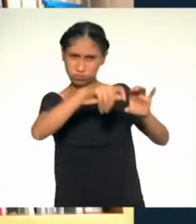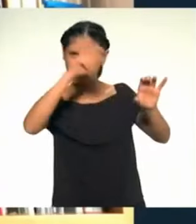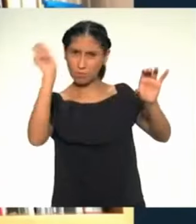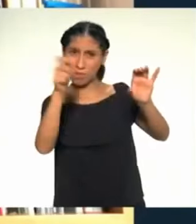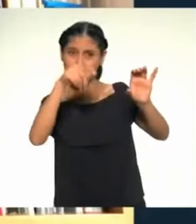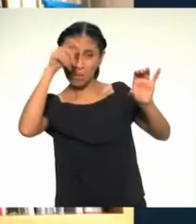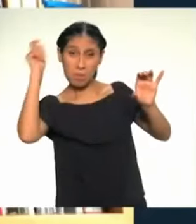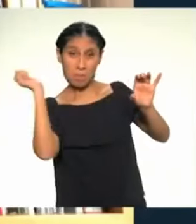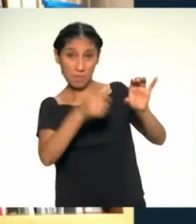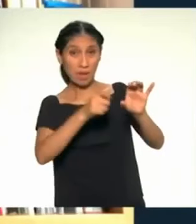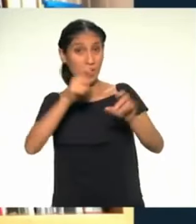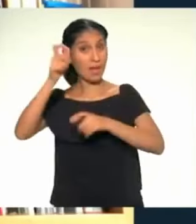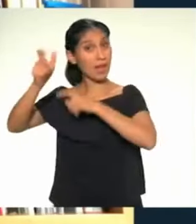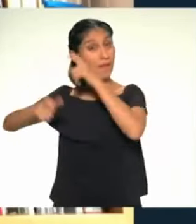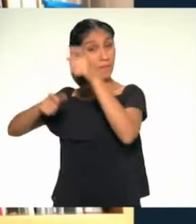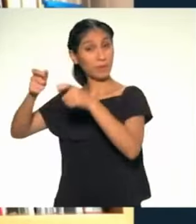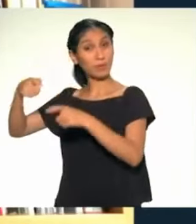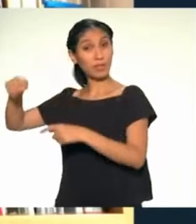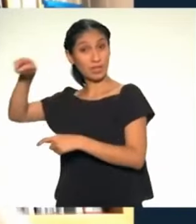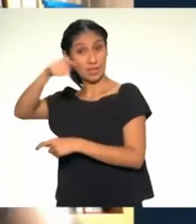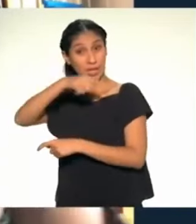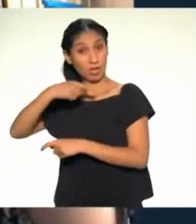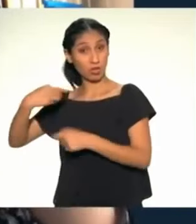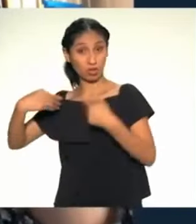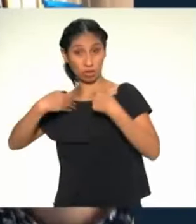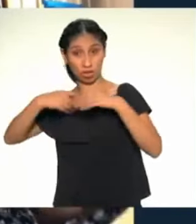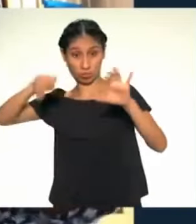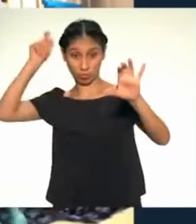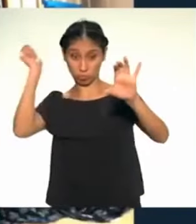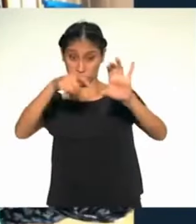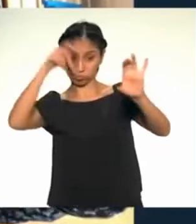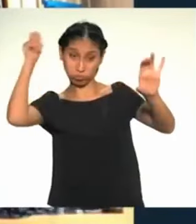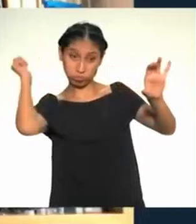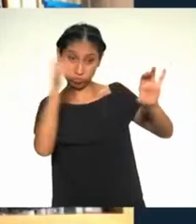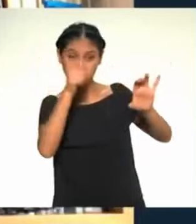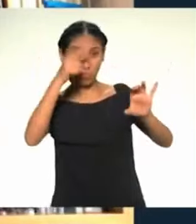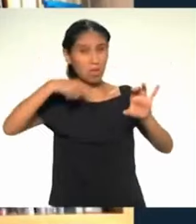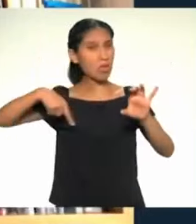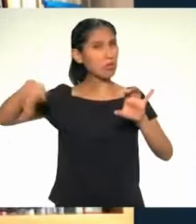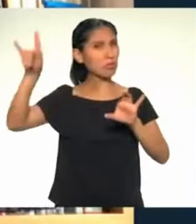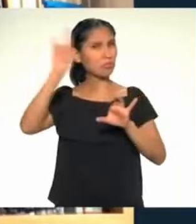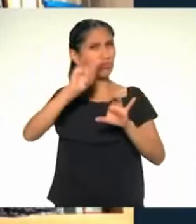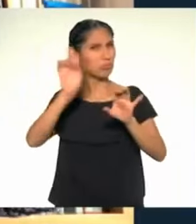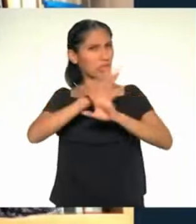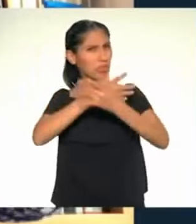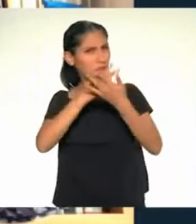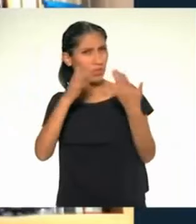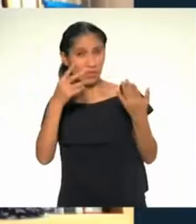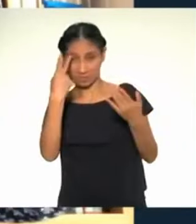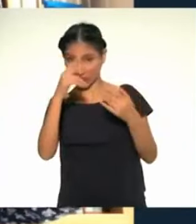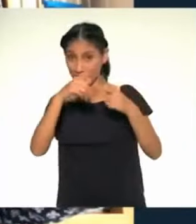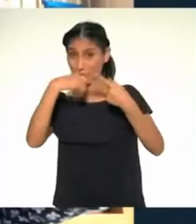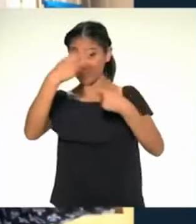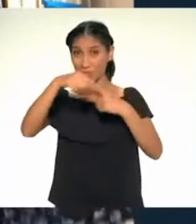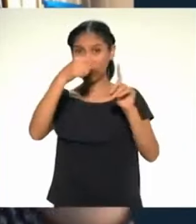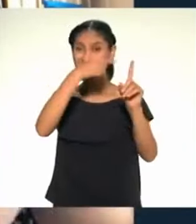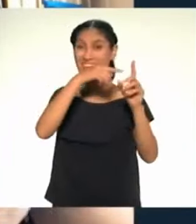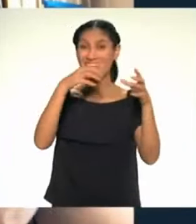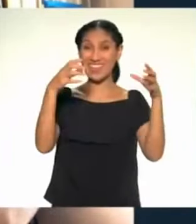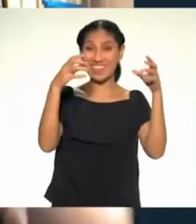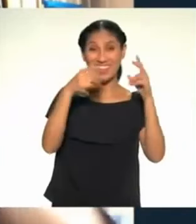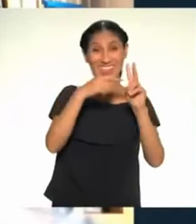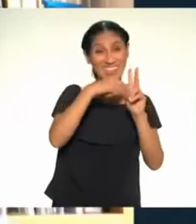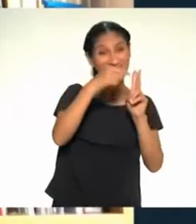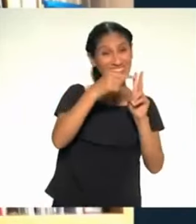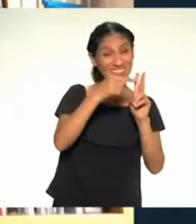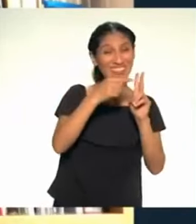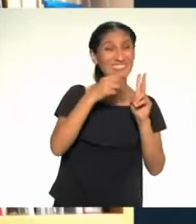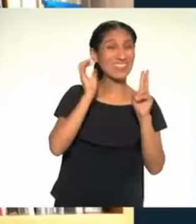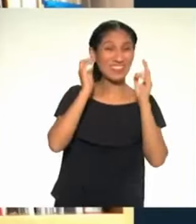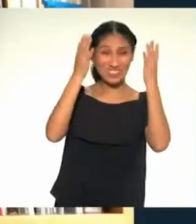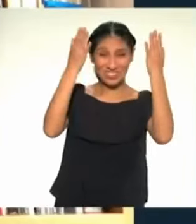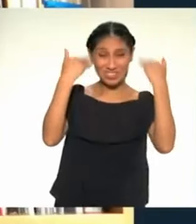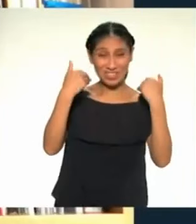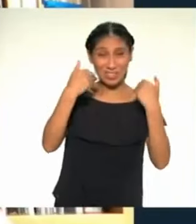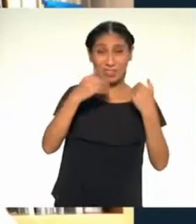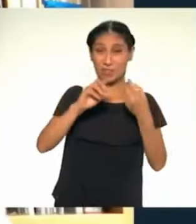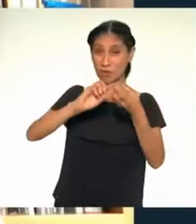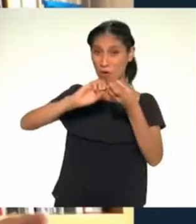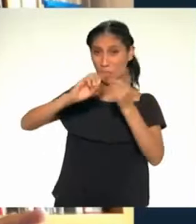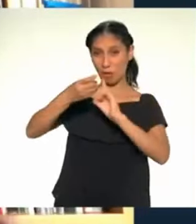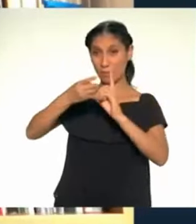que muchas veces tiraban en el mar. Estas redes las han convertido en unas bolsas y podemos hacer nuestras compras en el mercado.